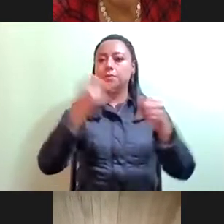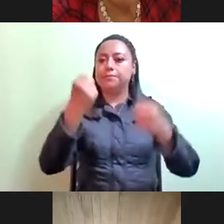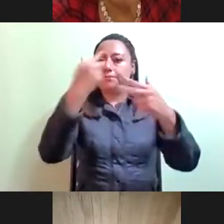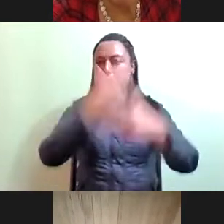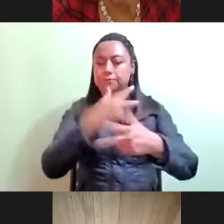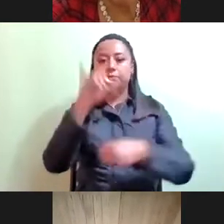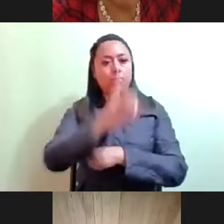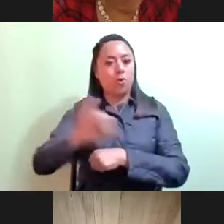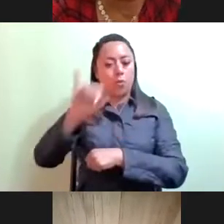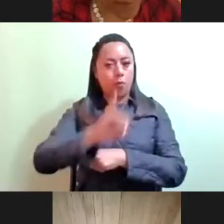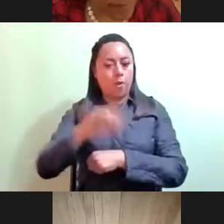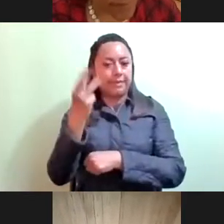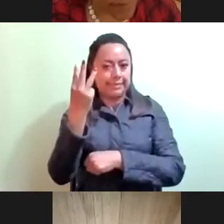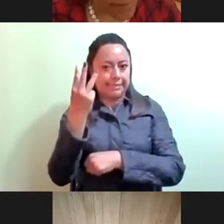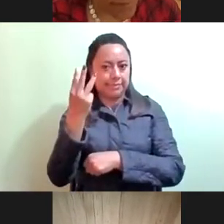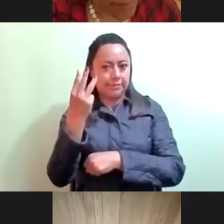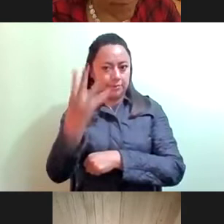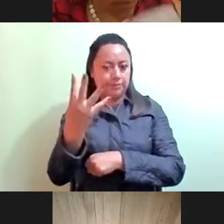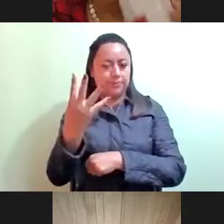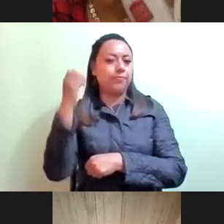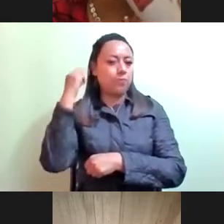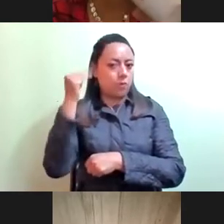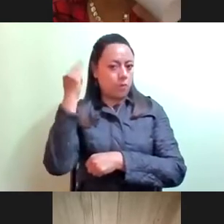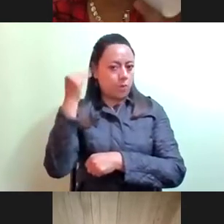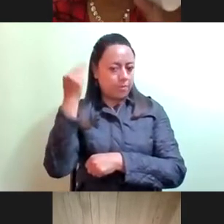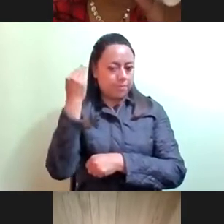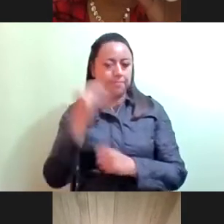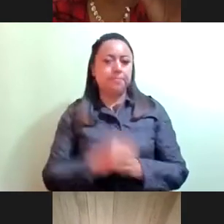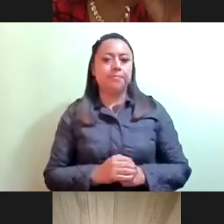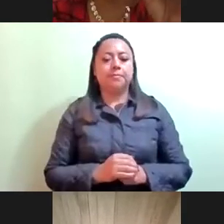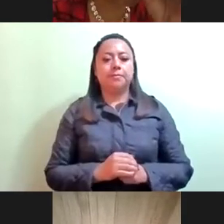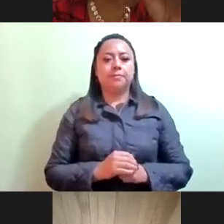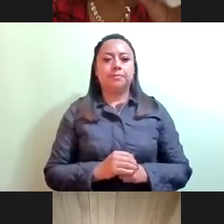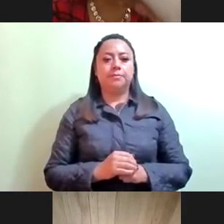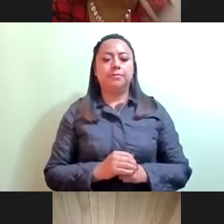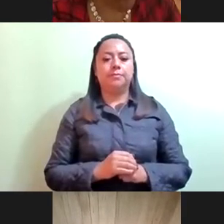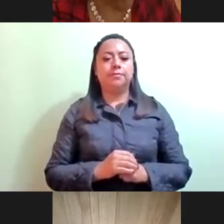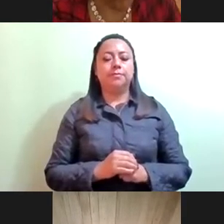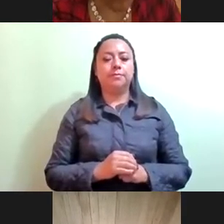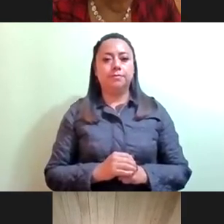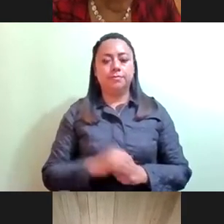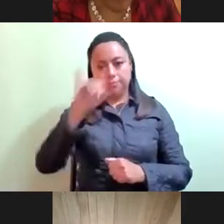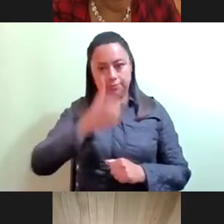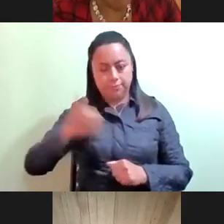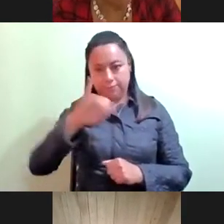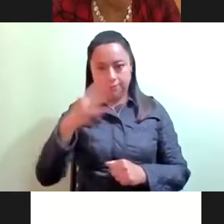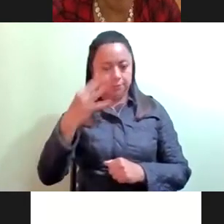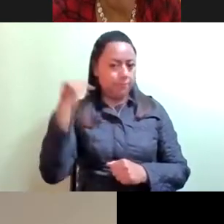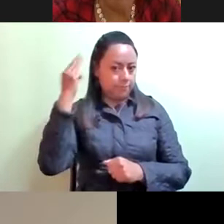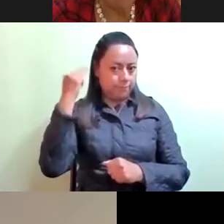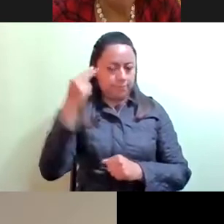jueves 4 de marzo de 2021.